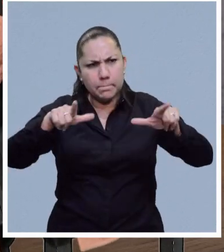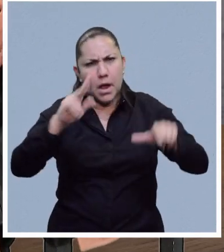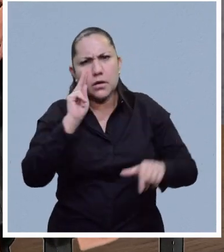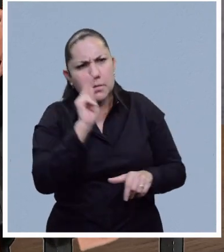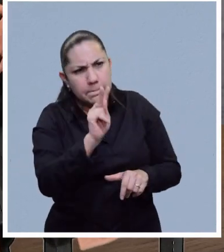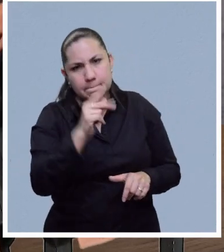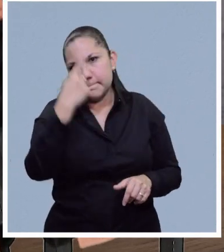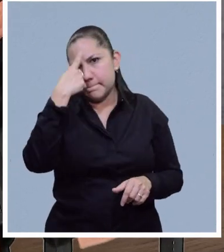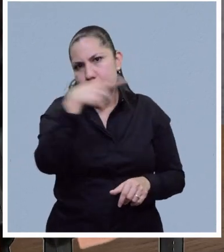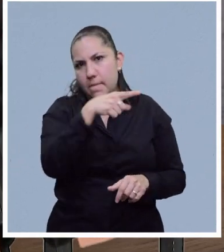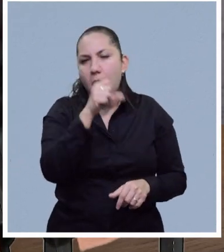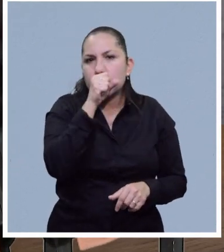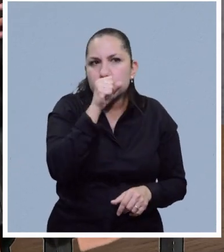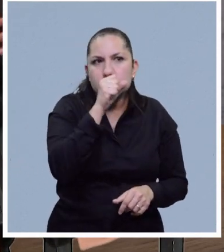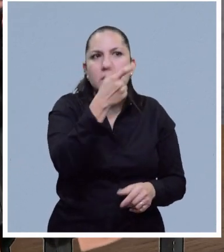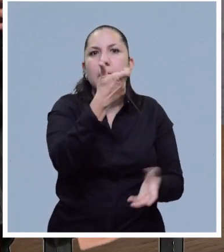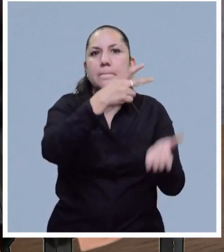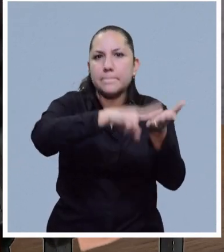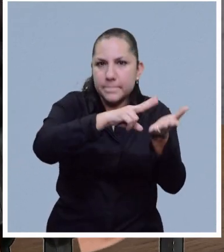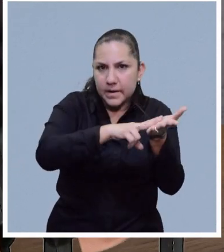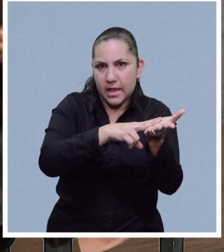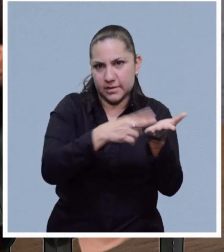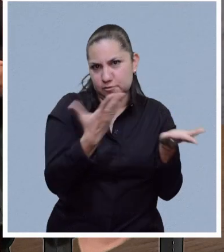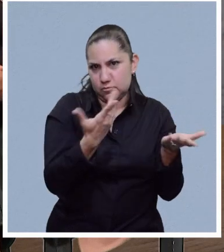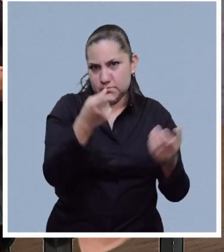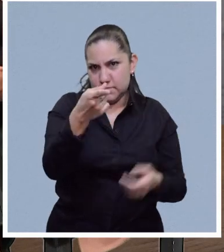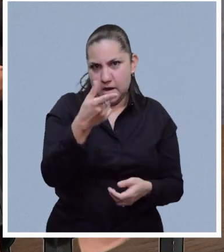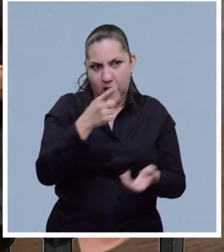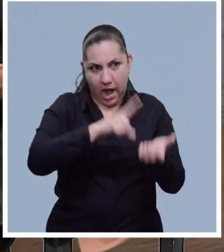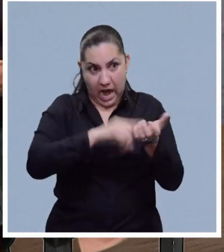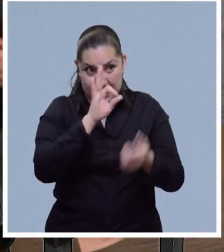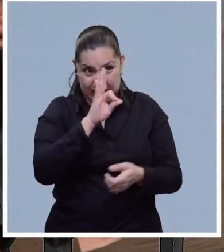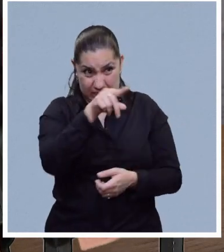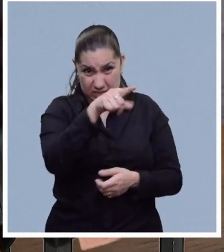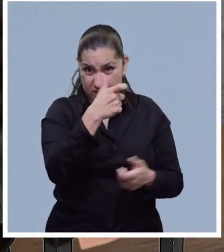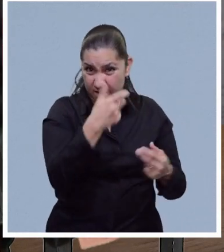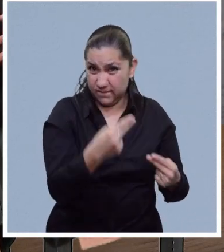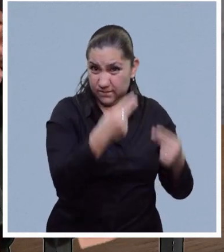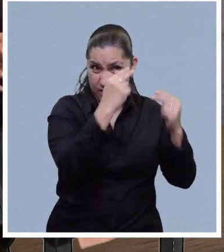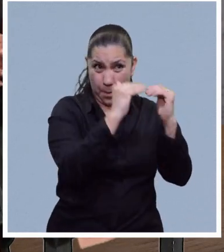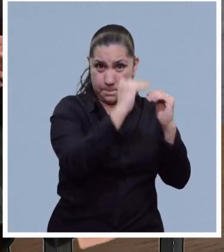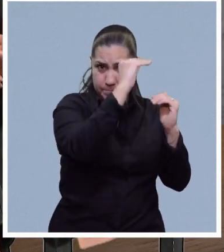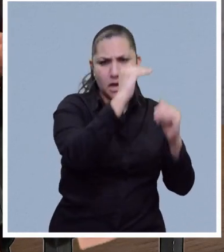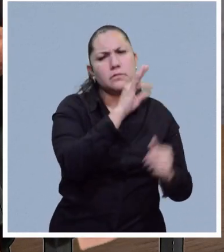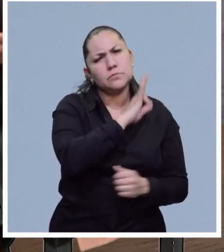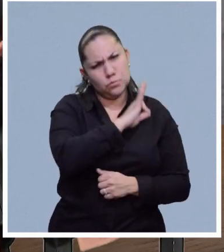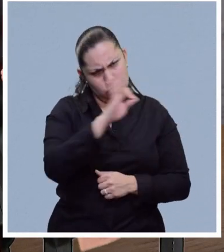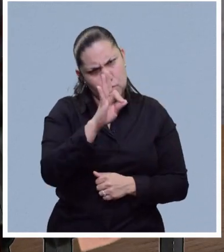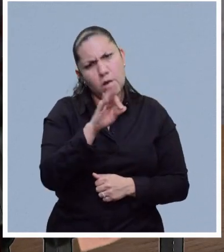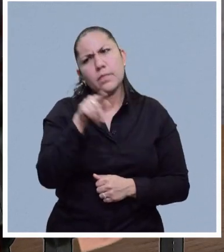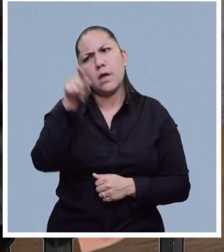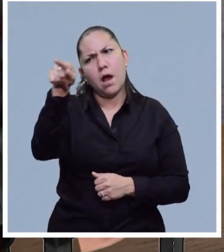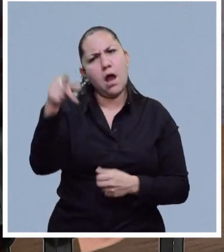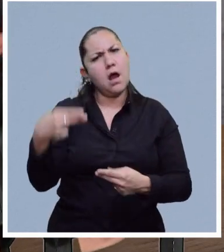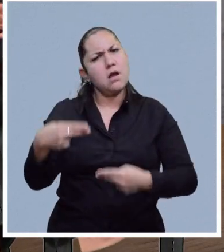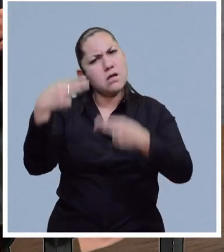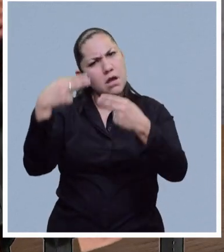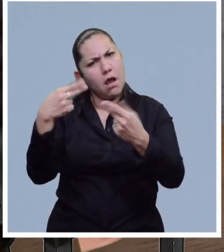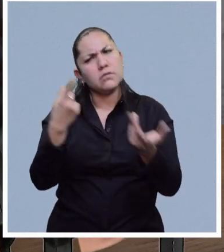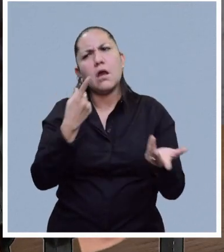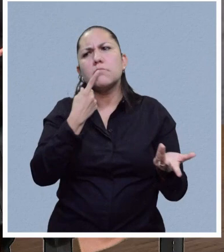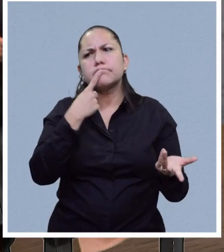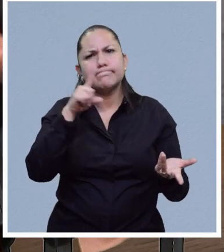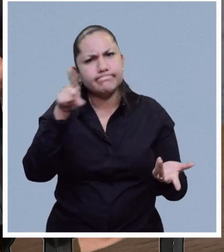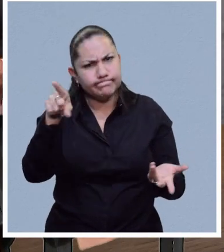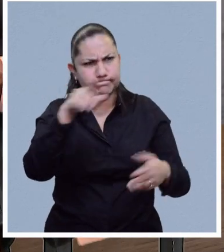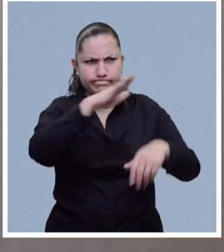para que puedan estar al tanto de en cuánto está el precio del huevo y si es el caso, levantar su denuncia de aquellos establecimientos que